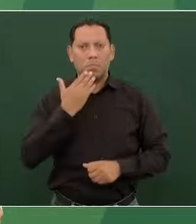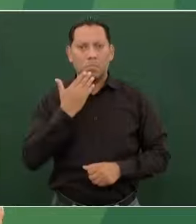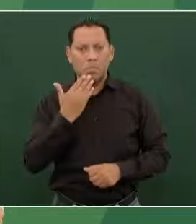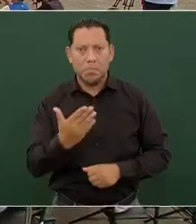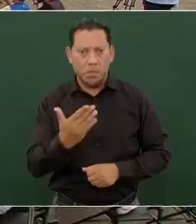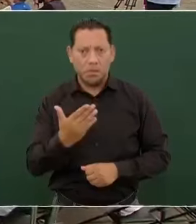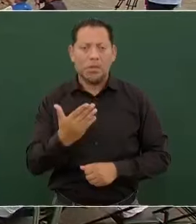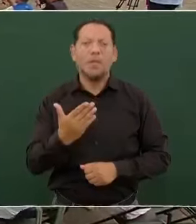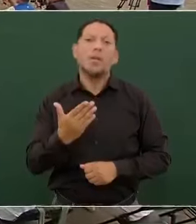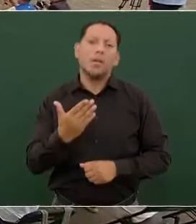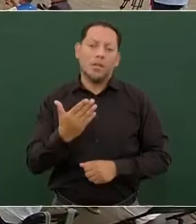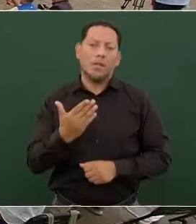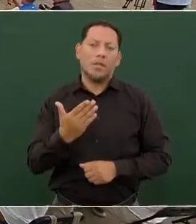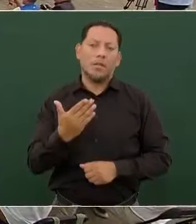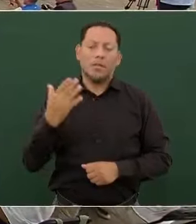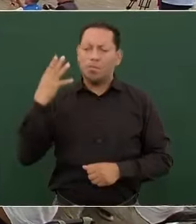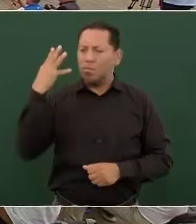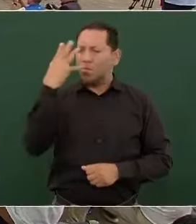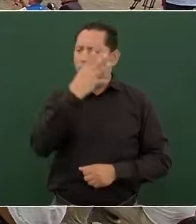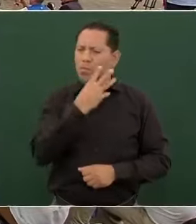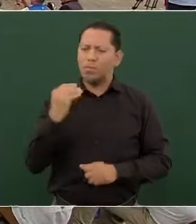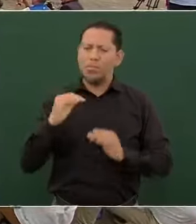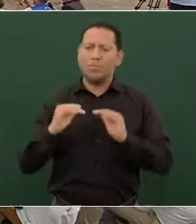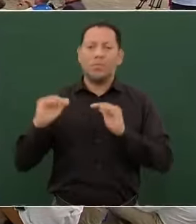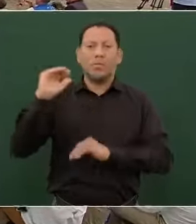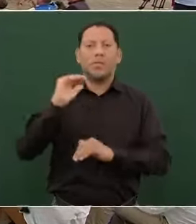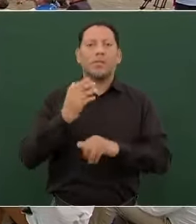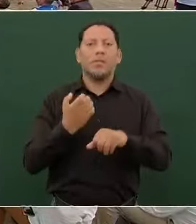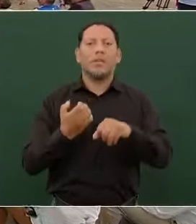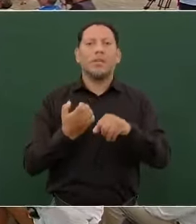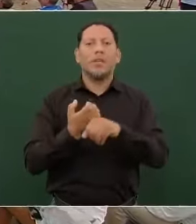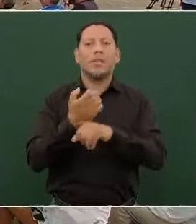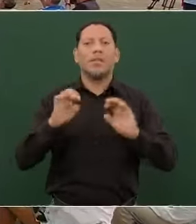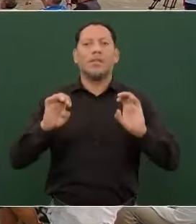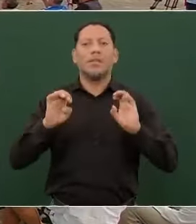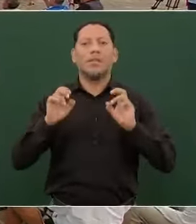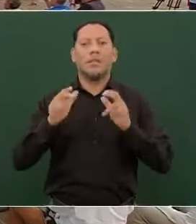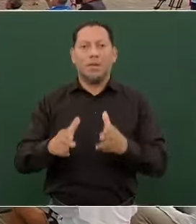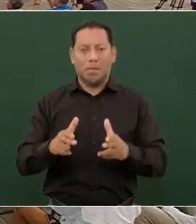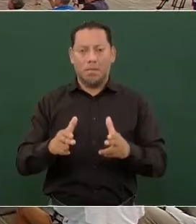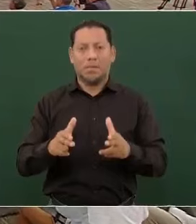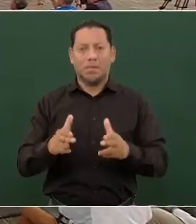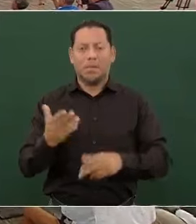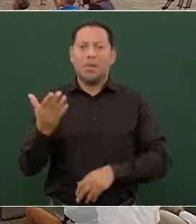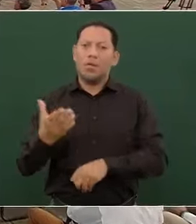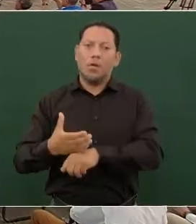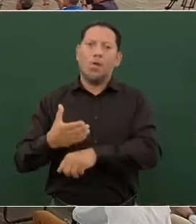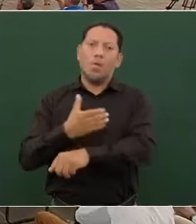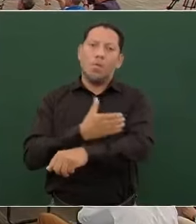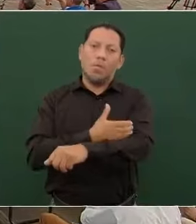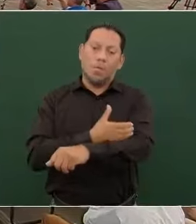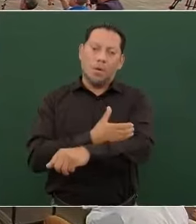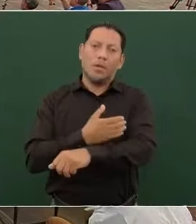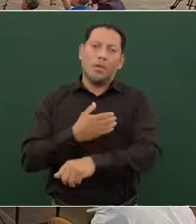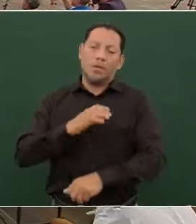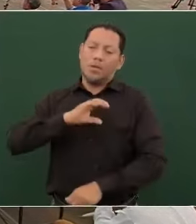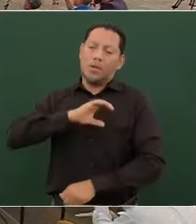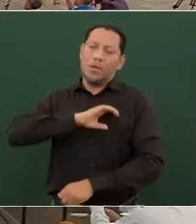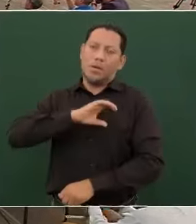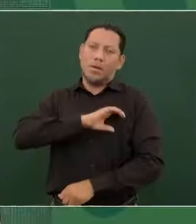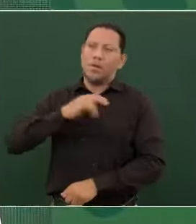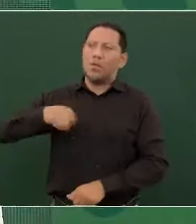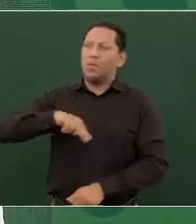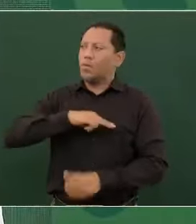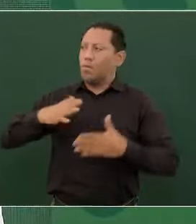este extraordinario estado de Chiapas, es nuestro compañero, le tenemos toda la